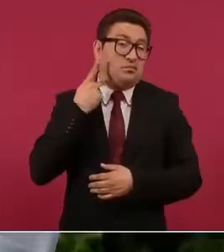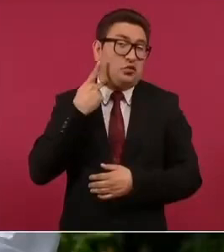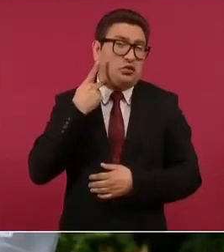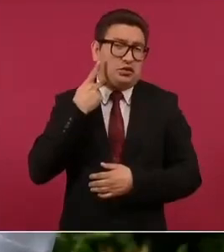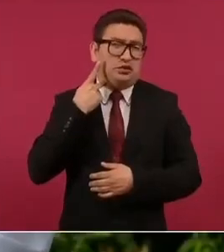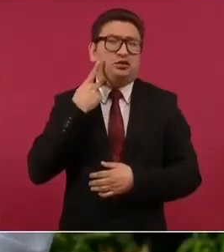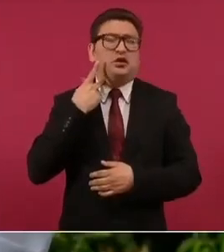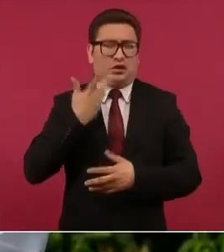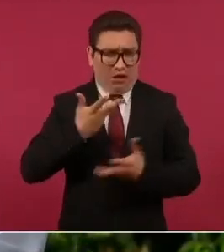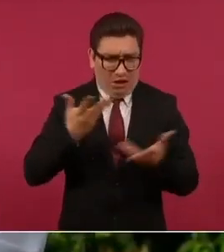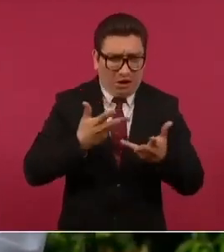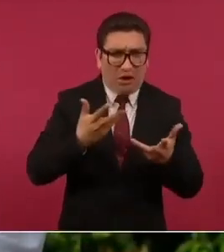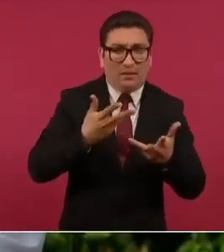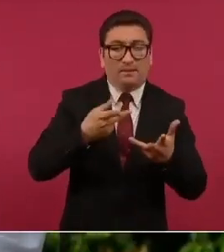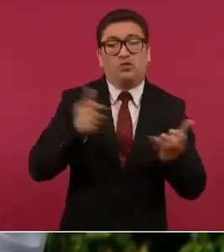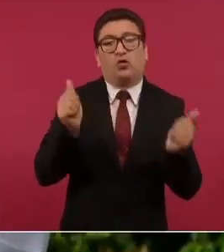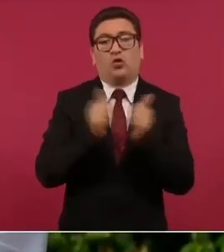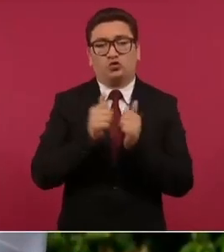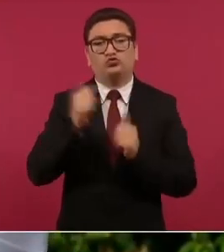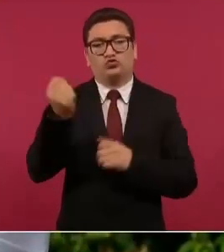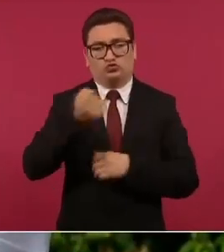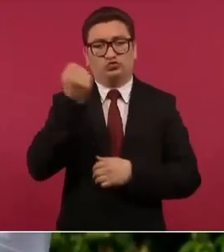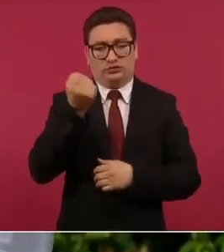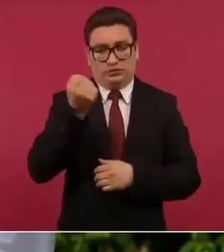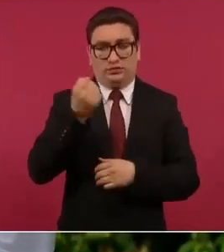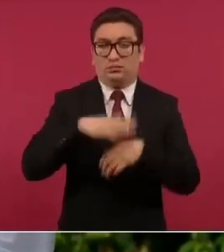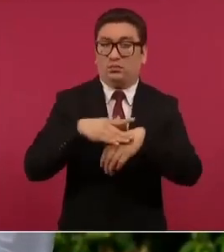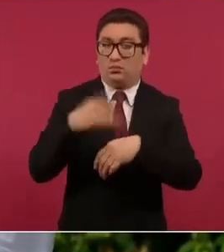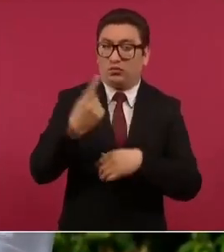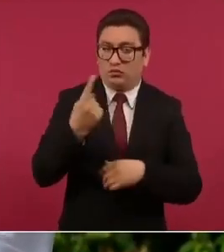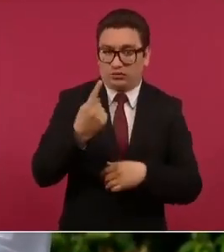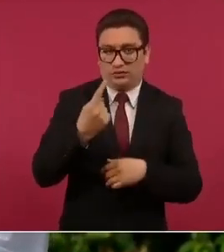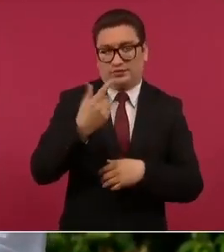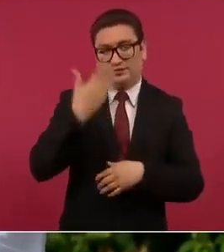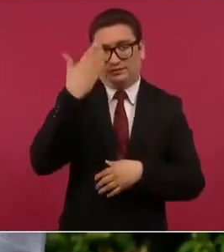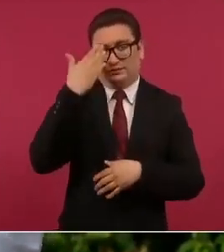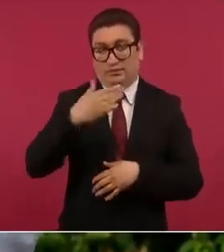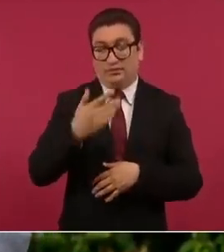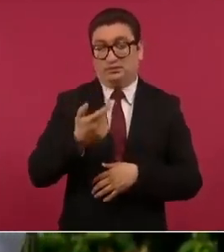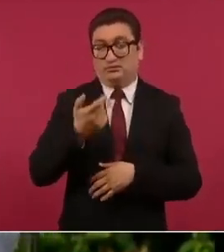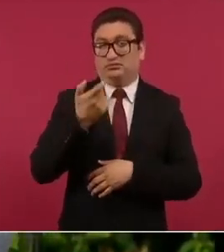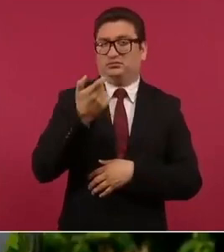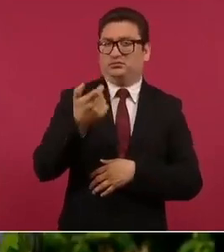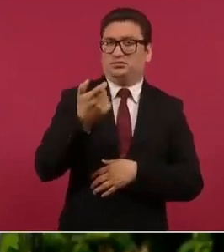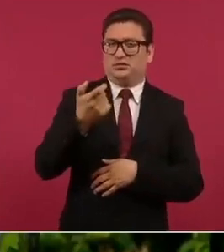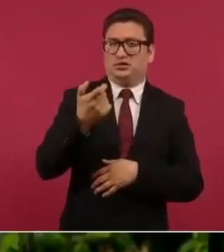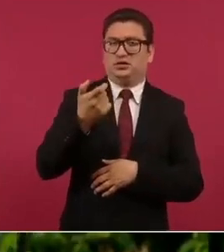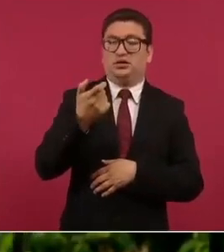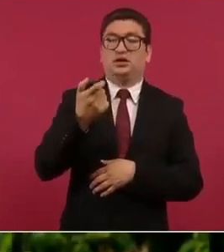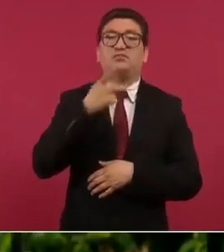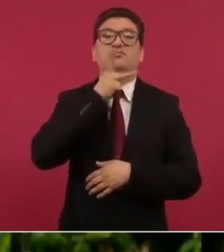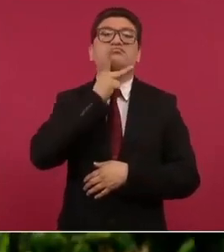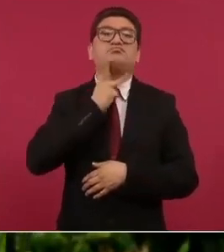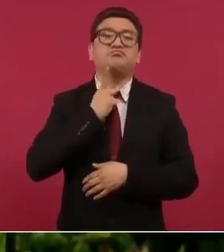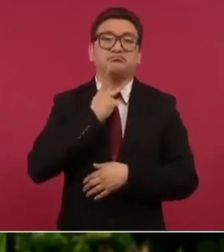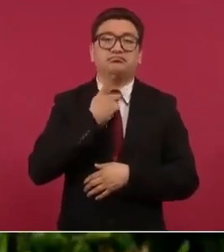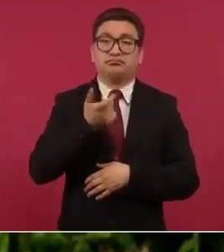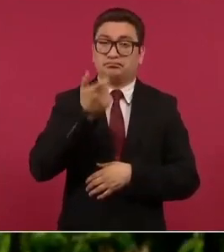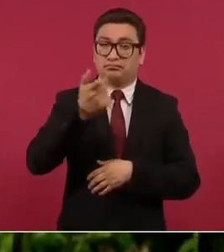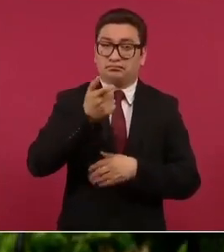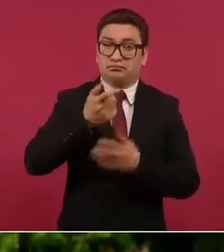y es suerte de que aumentó el precio del petróleo crudo